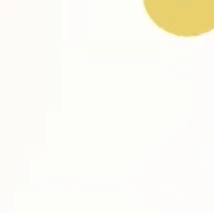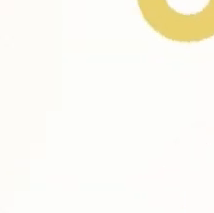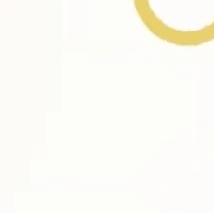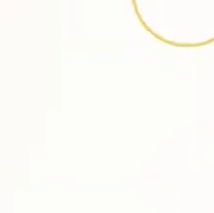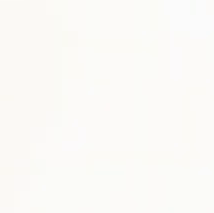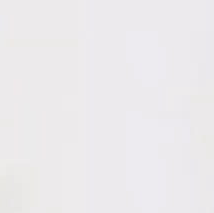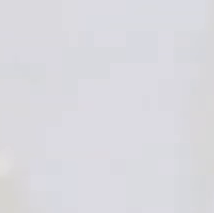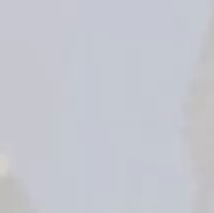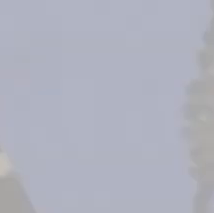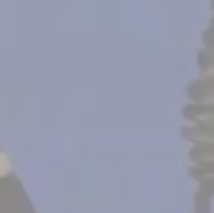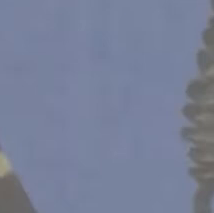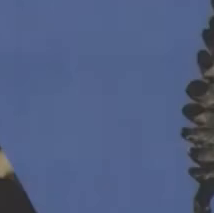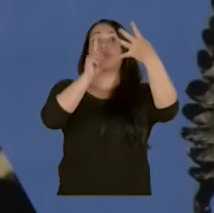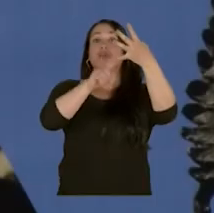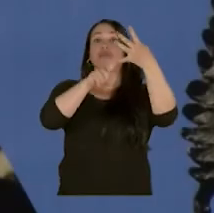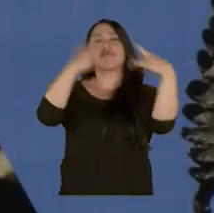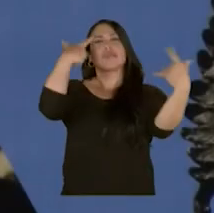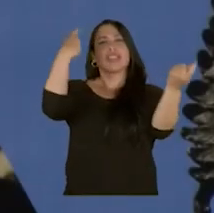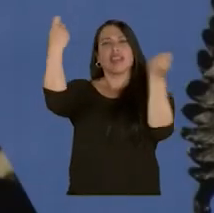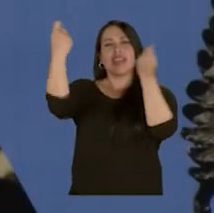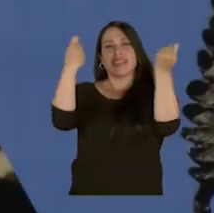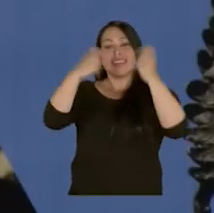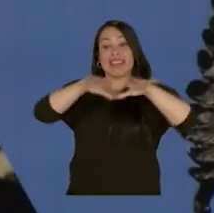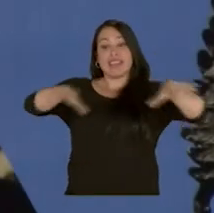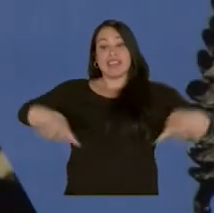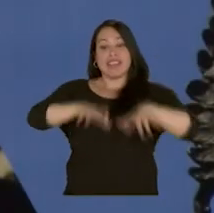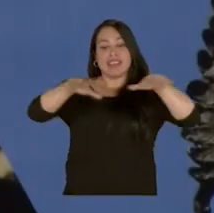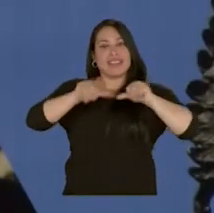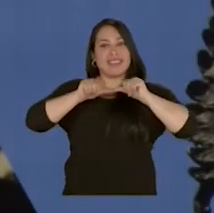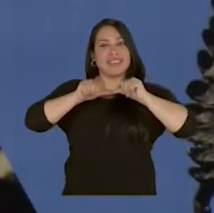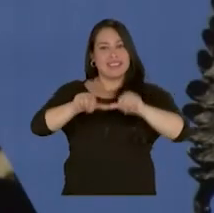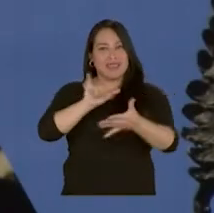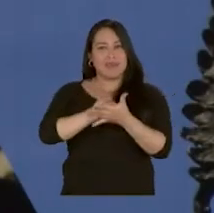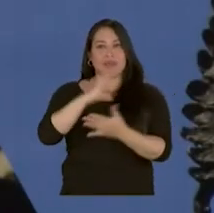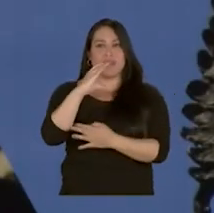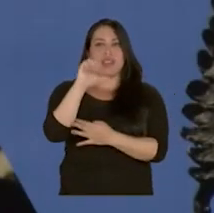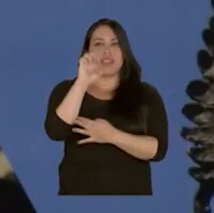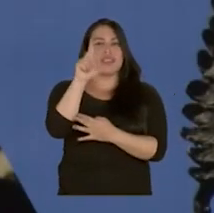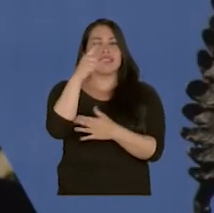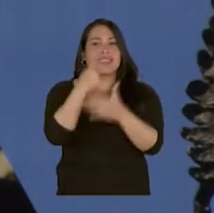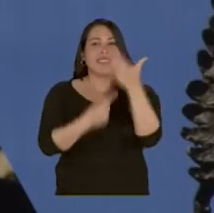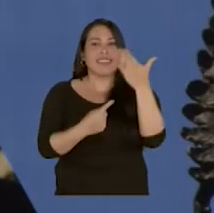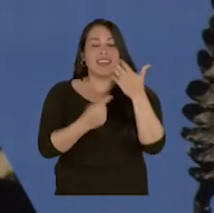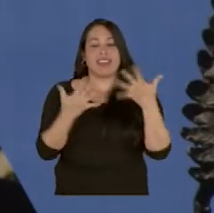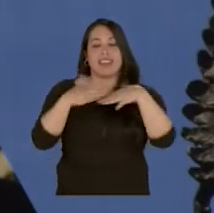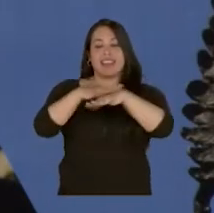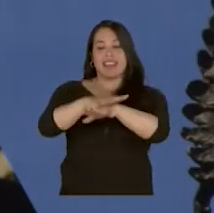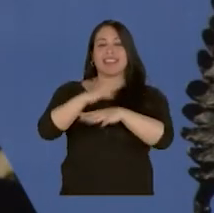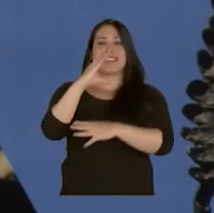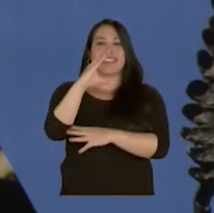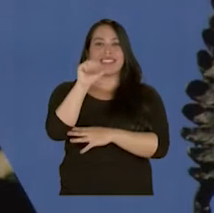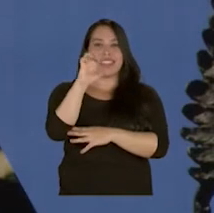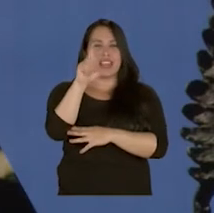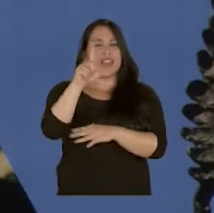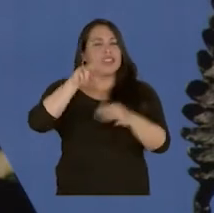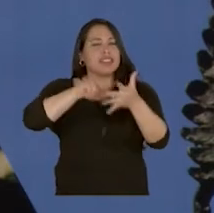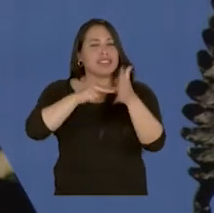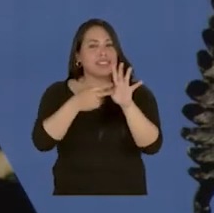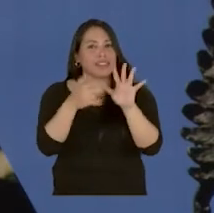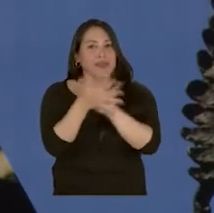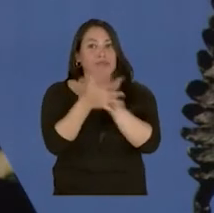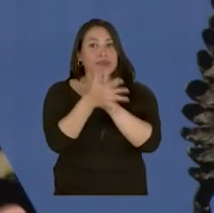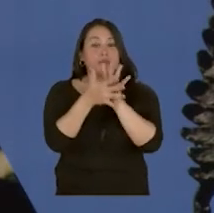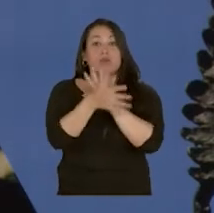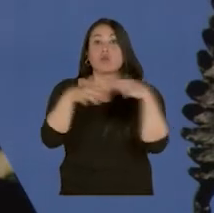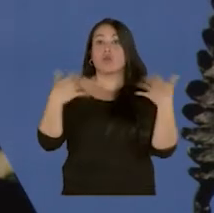La cuarta estrategia o actividad permanente del CAEL es la red CAEL. Consiste en